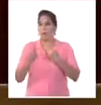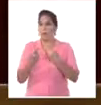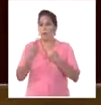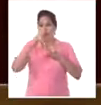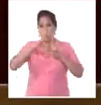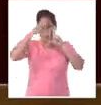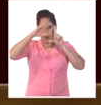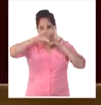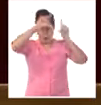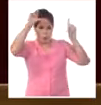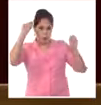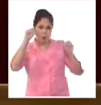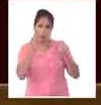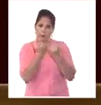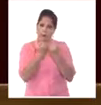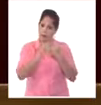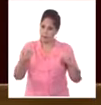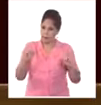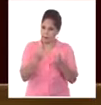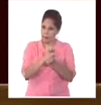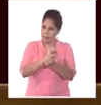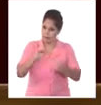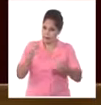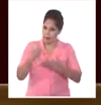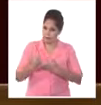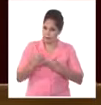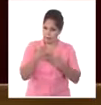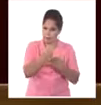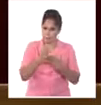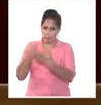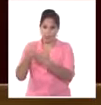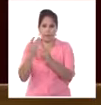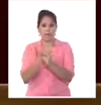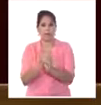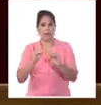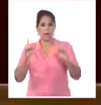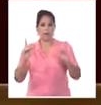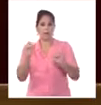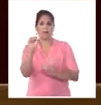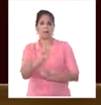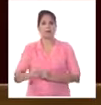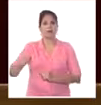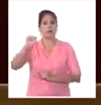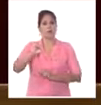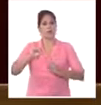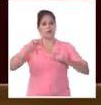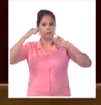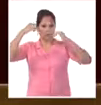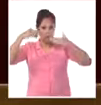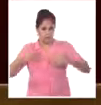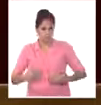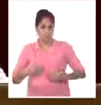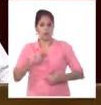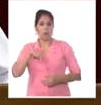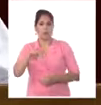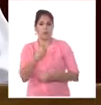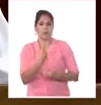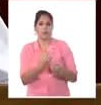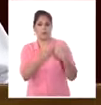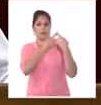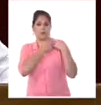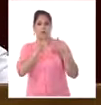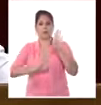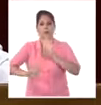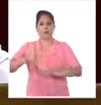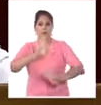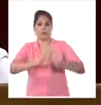soberana independiente solidaria democrática socialista y digna que tenemos la responsabilidad de defender